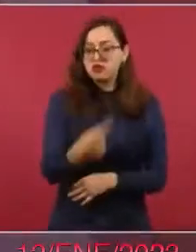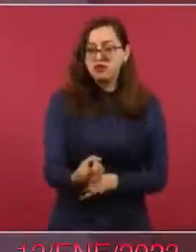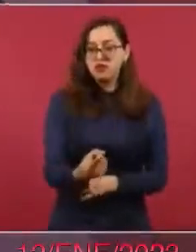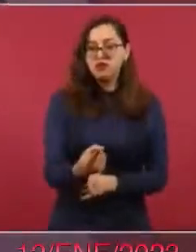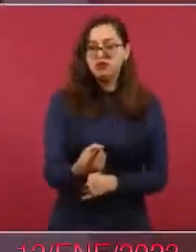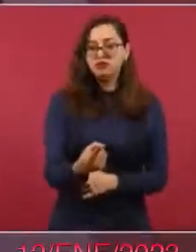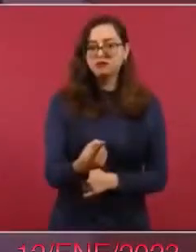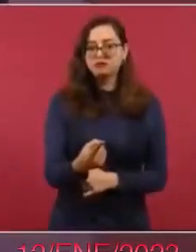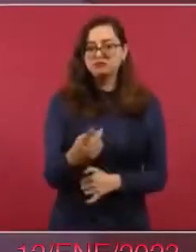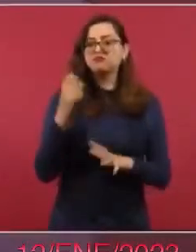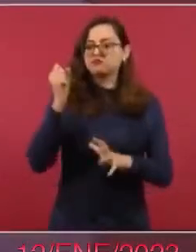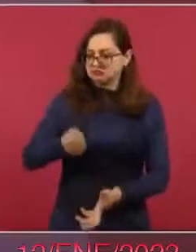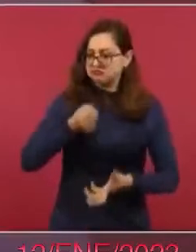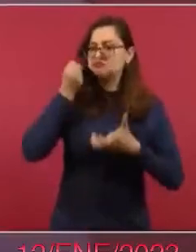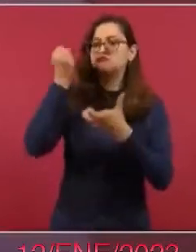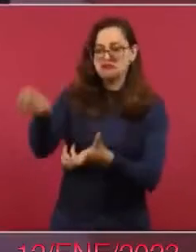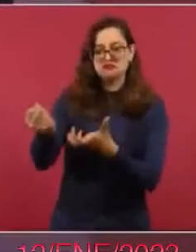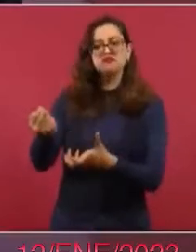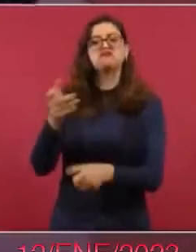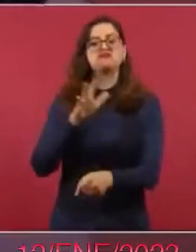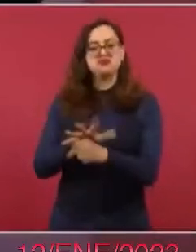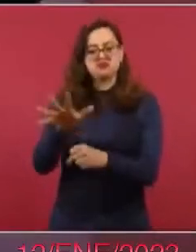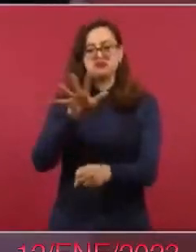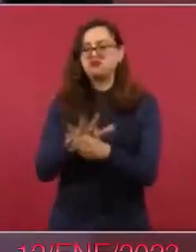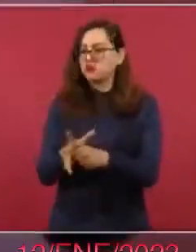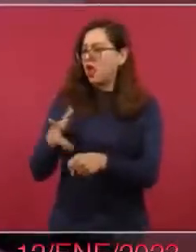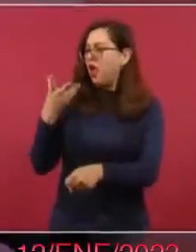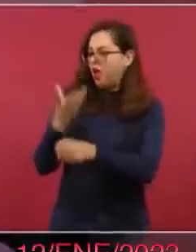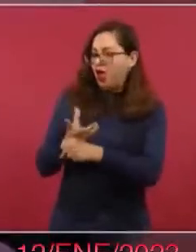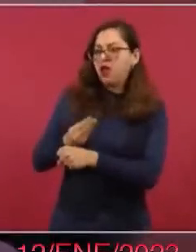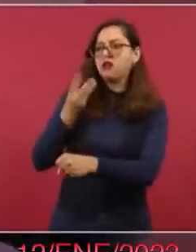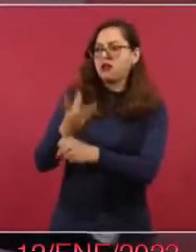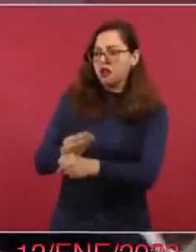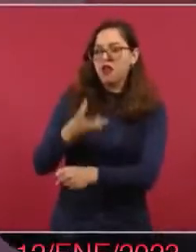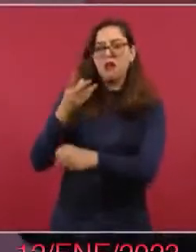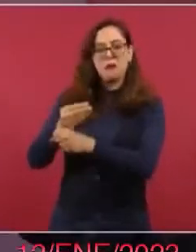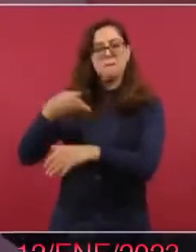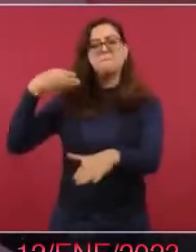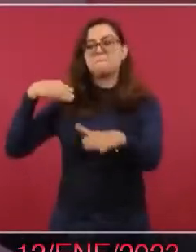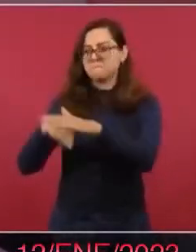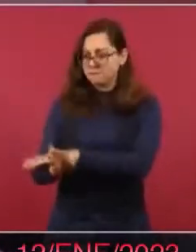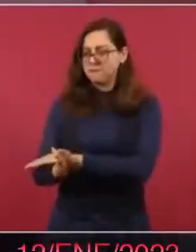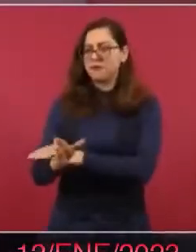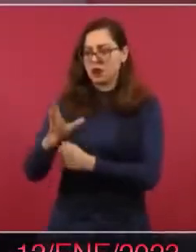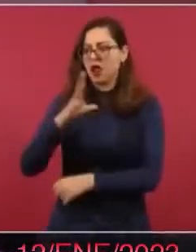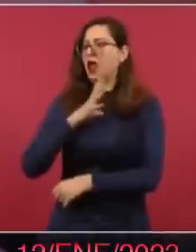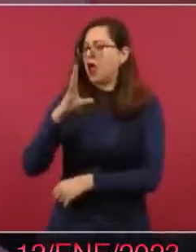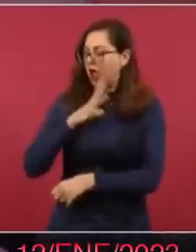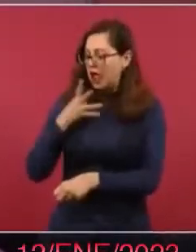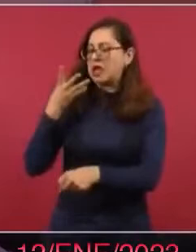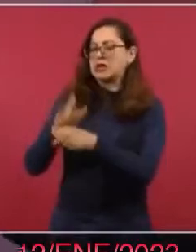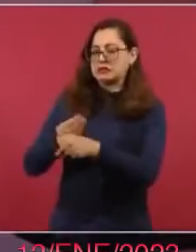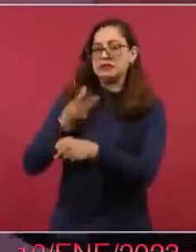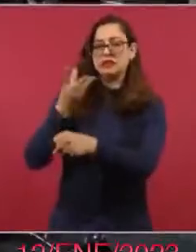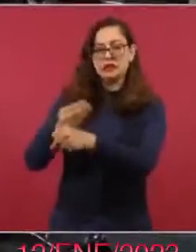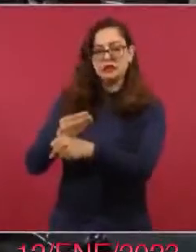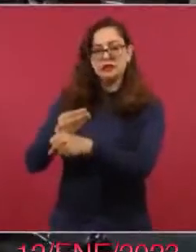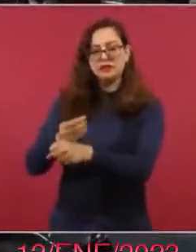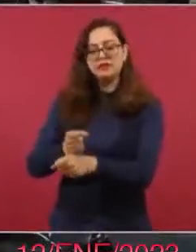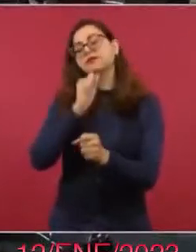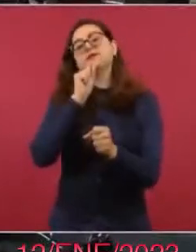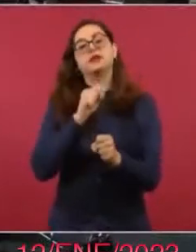hay presupuesto suficiente para el mantenimiento y también aquí el